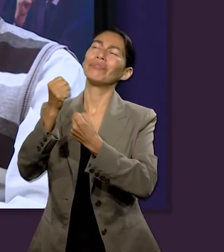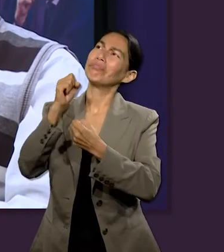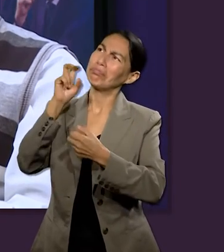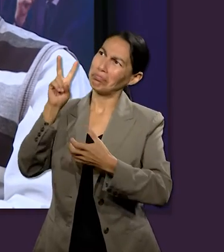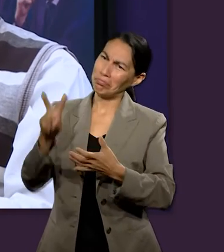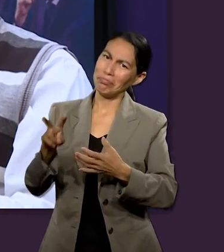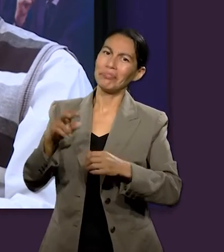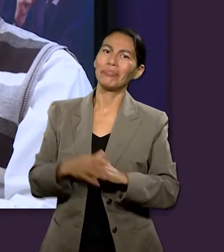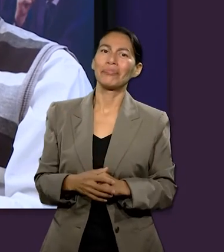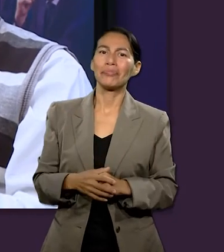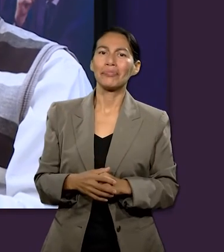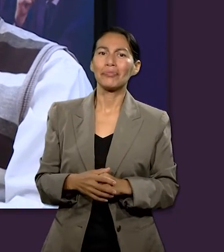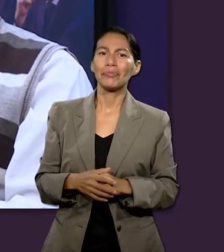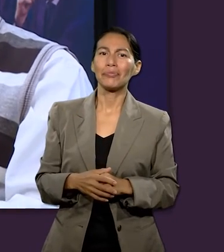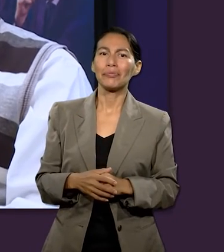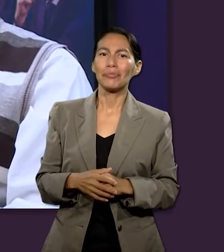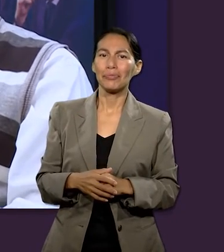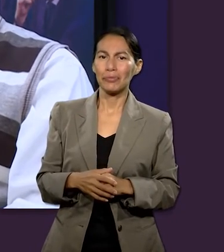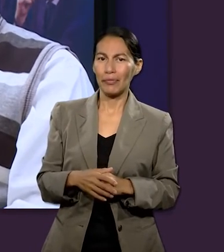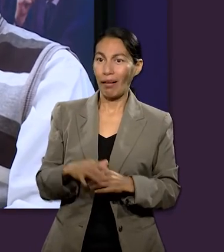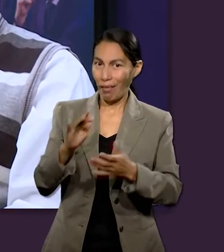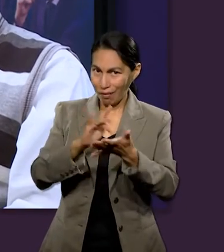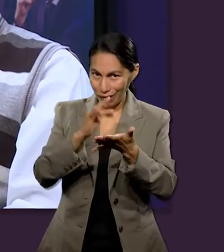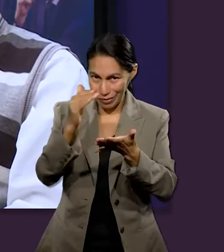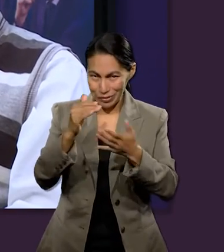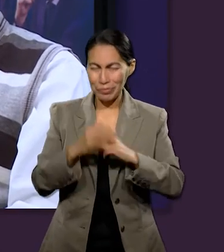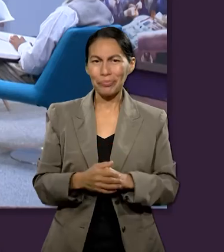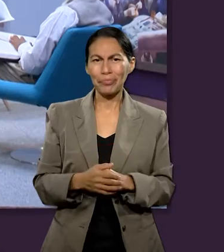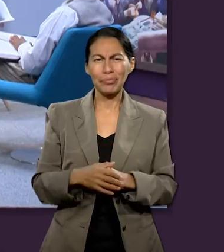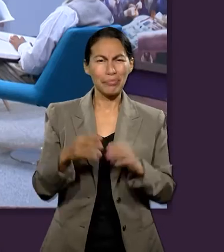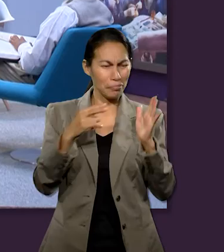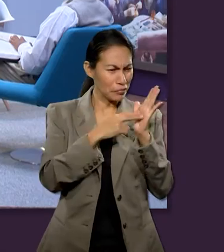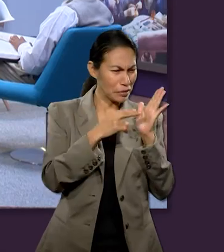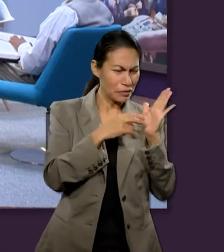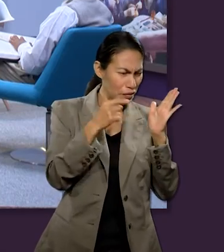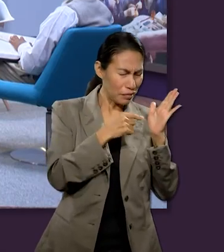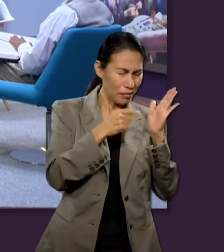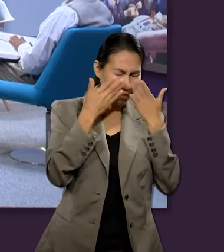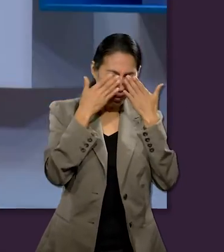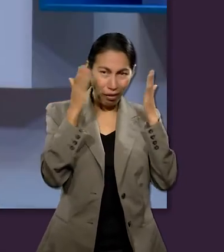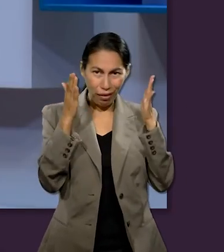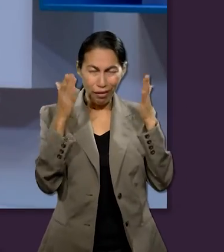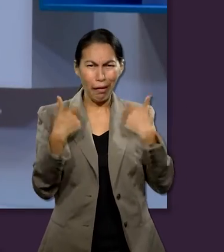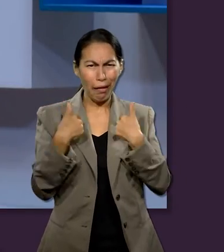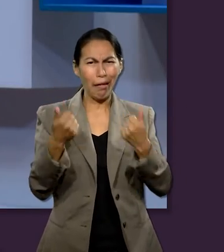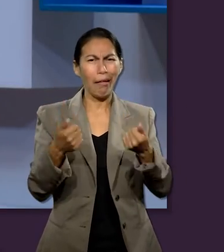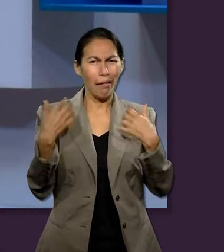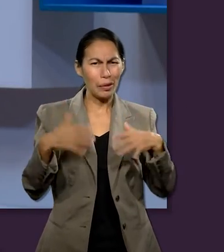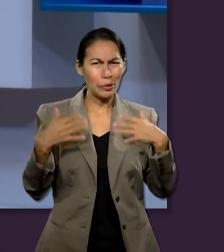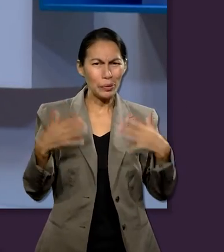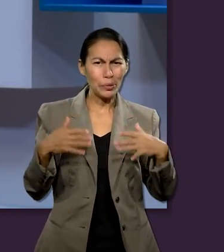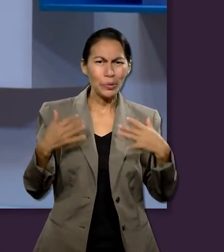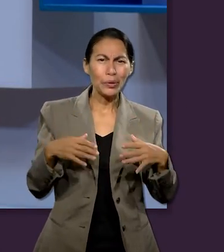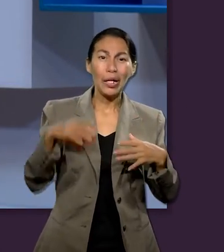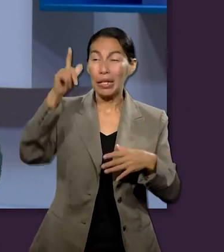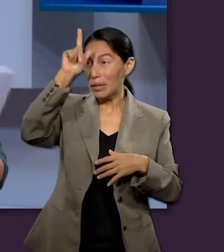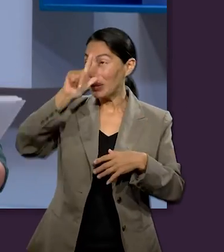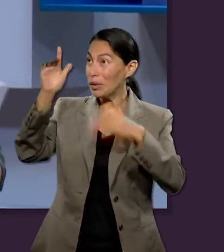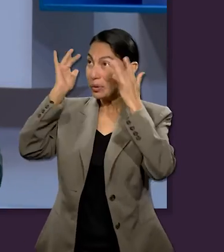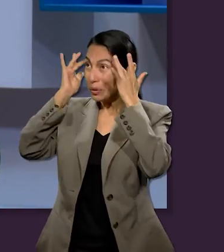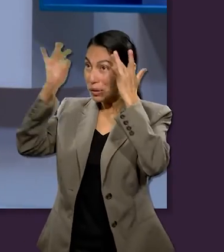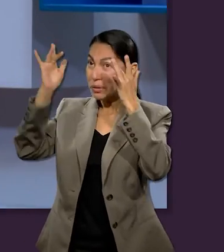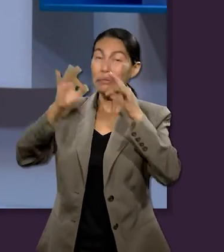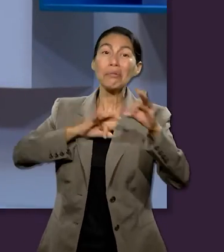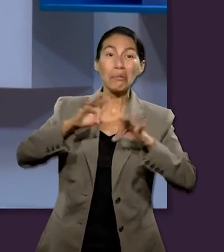Santo y la fe que mantengan en la verdad. Muchas gracias. Mirando esos versículos, podemos